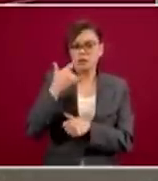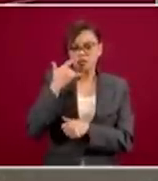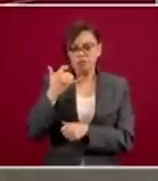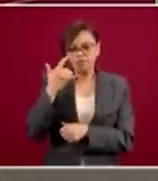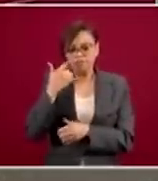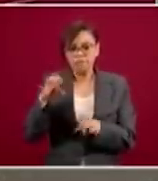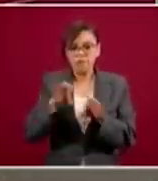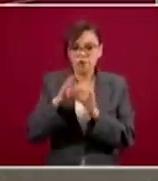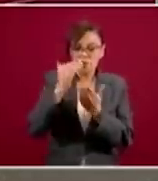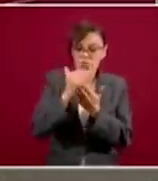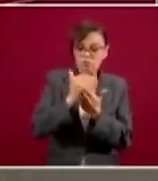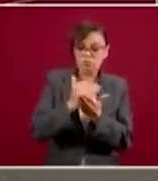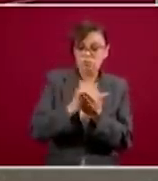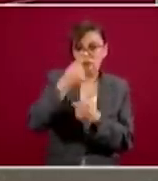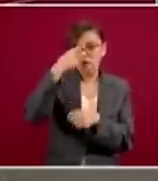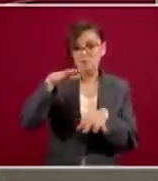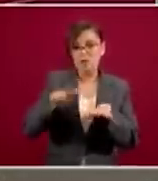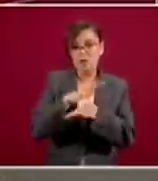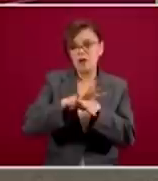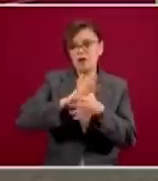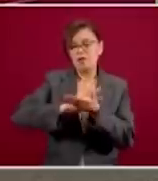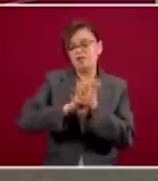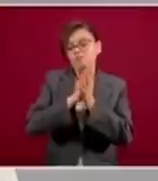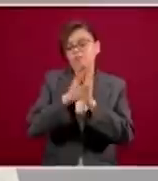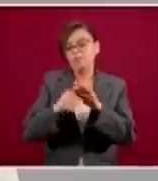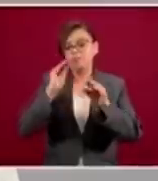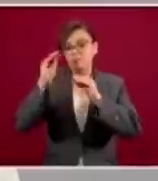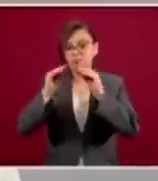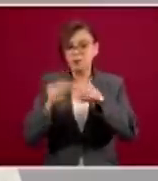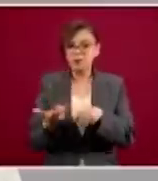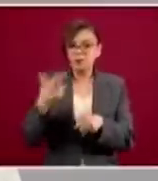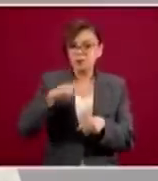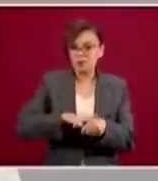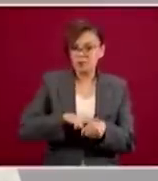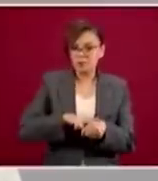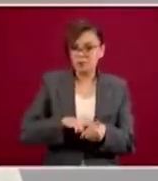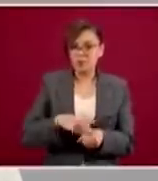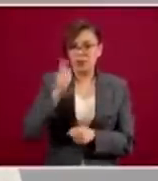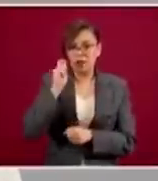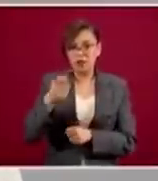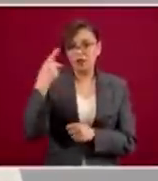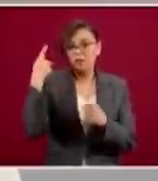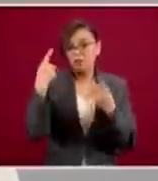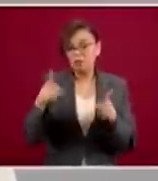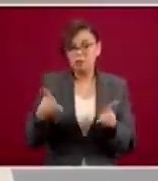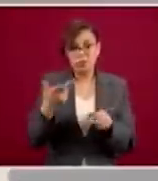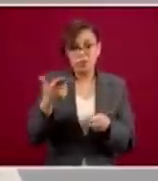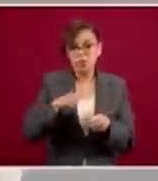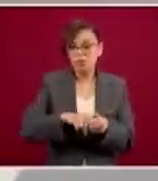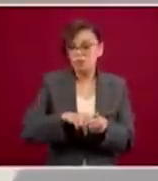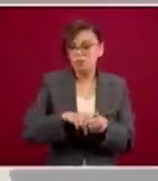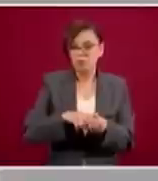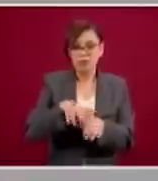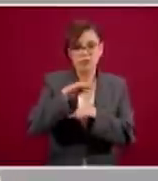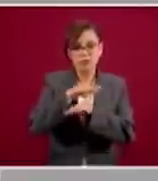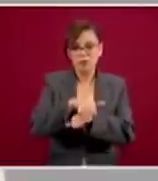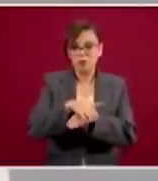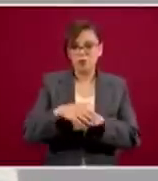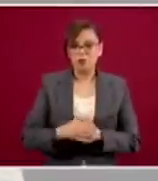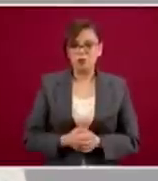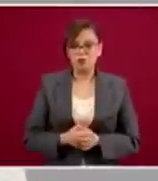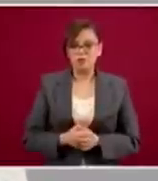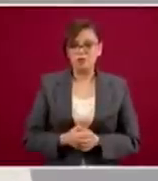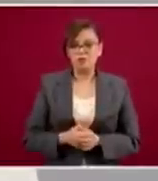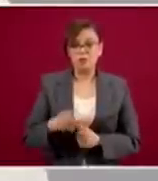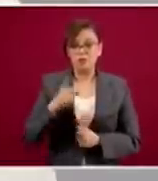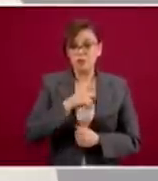reconversión, en la evaluación de las condiciones de las unidades de salud. Hay que garantizar no solamente que existan los ventiladores,